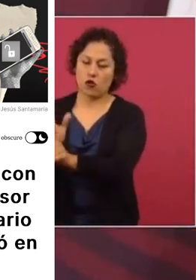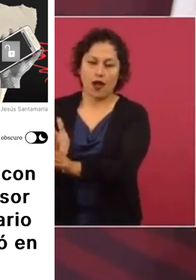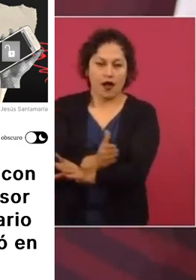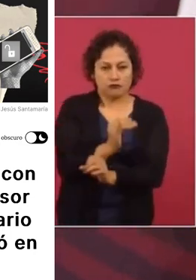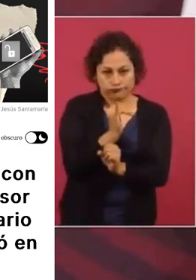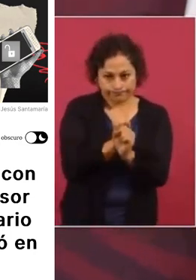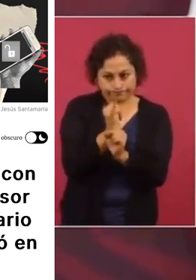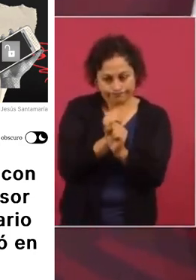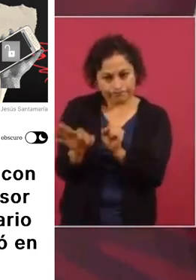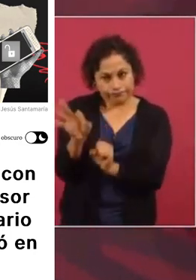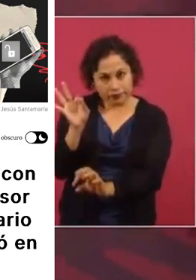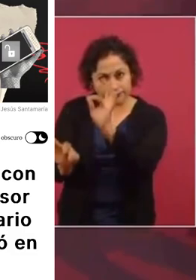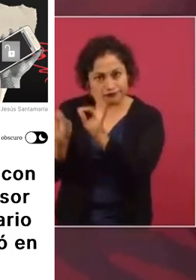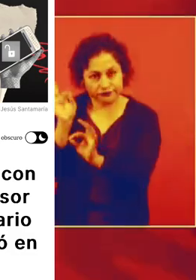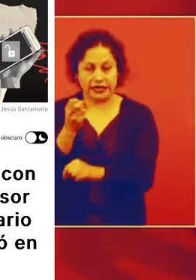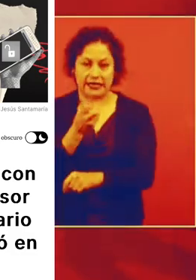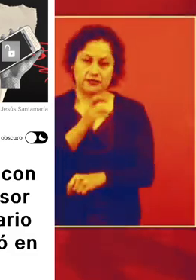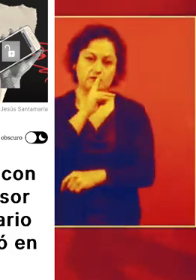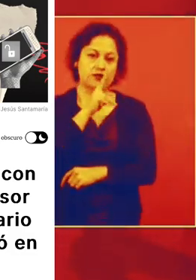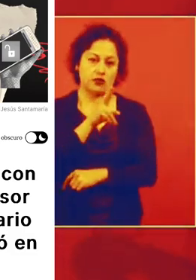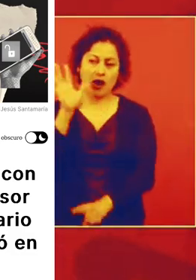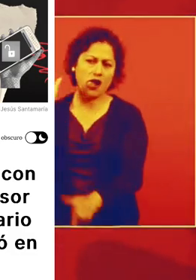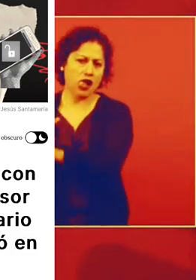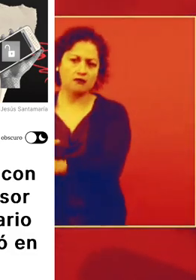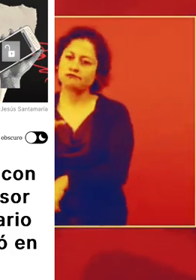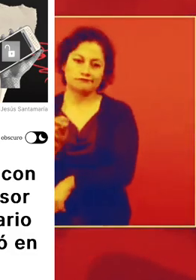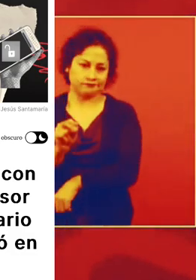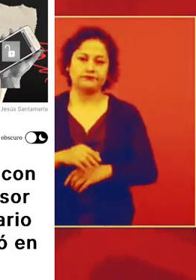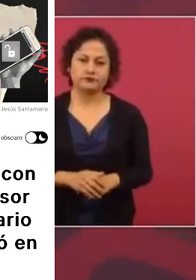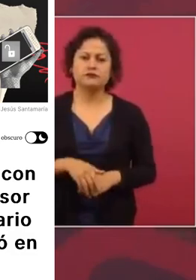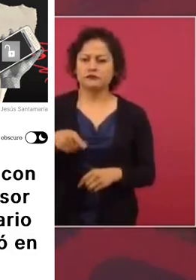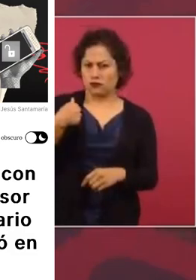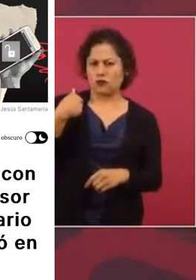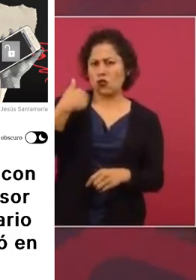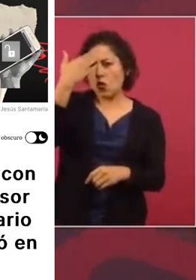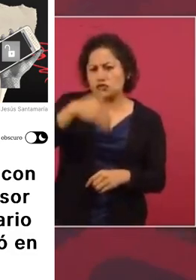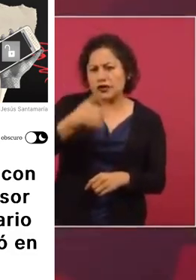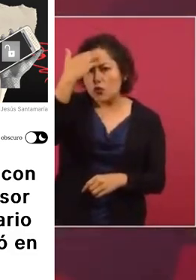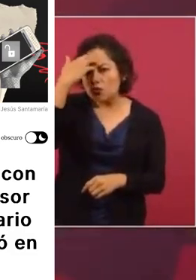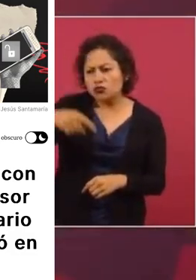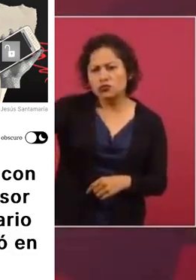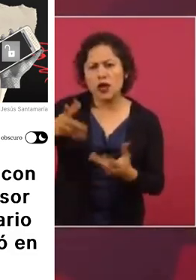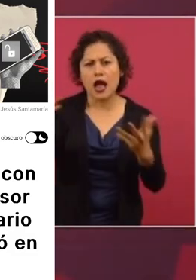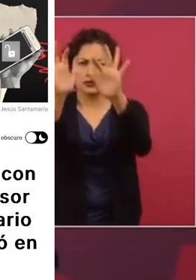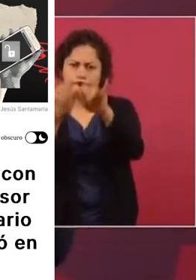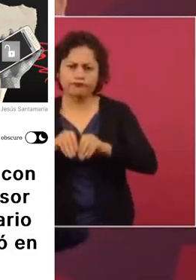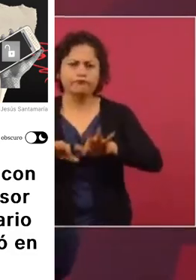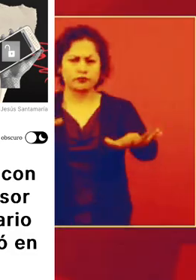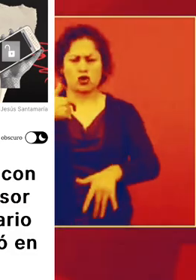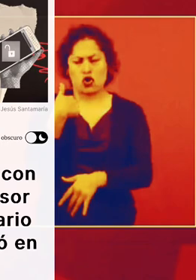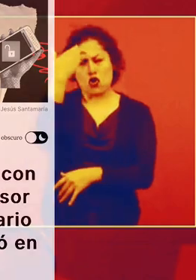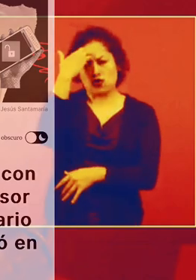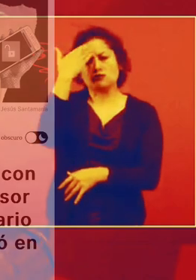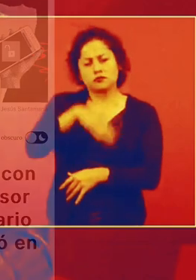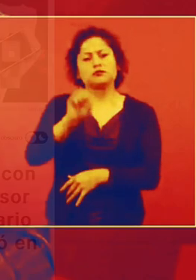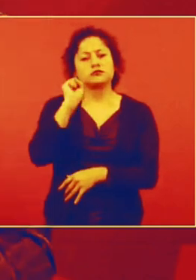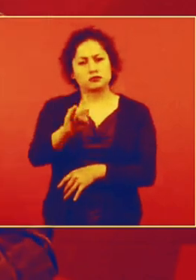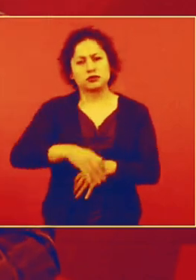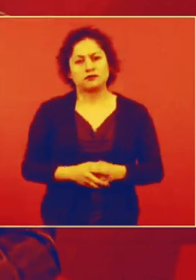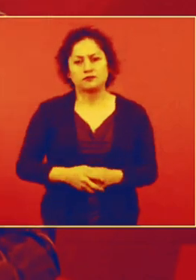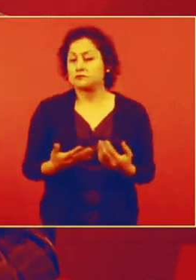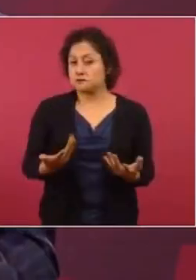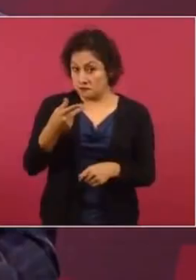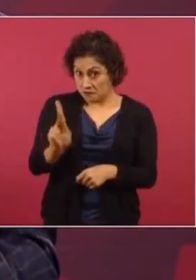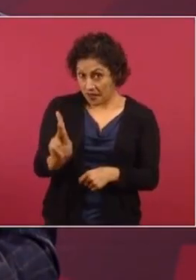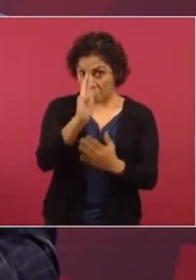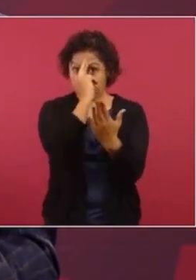Es mejor la inteligencia que la fuerza. Entonces, sí estoy enterado del reportaje que hicieron, pero no hay ninguna